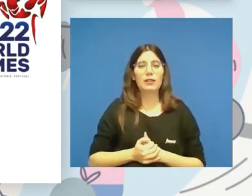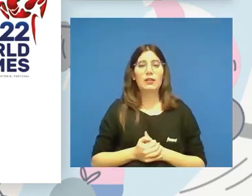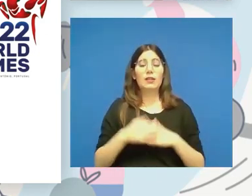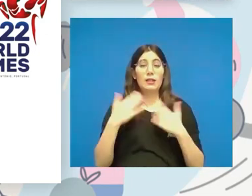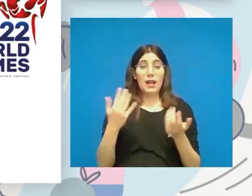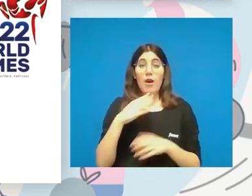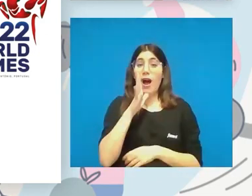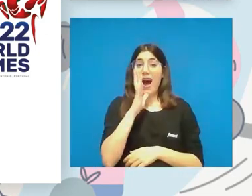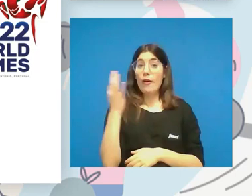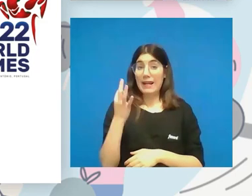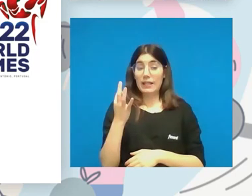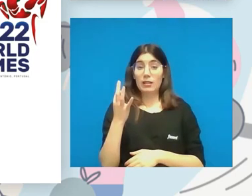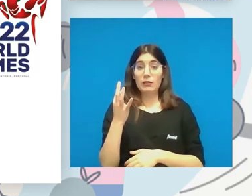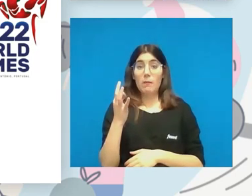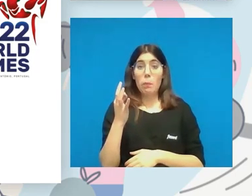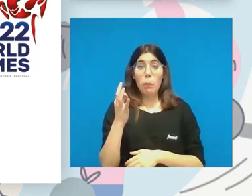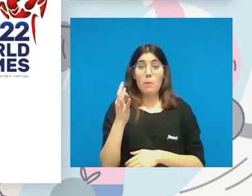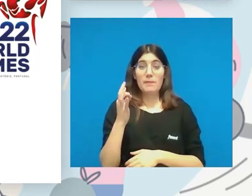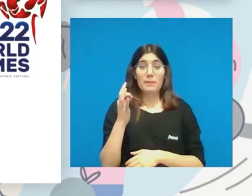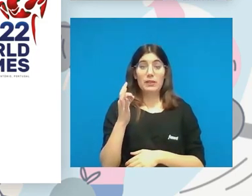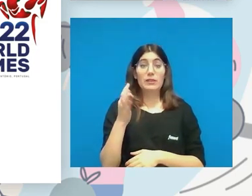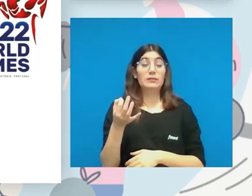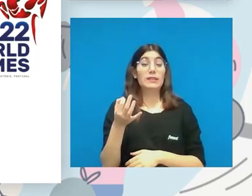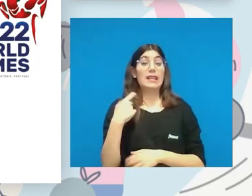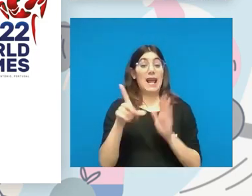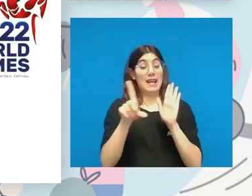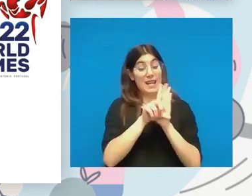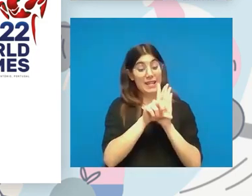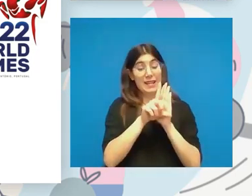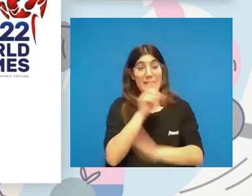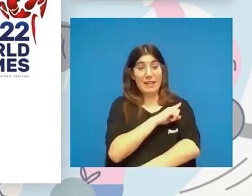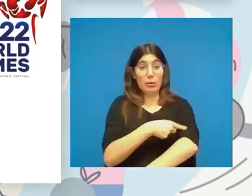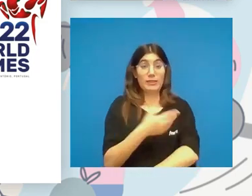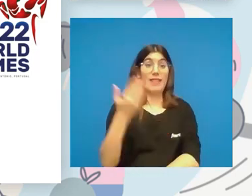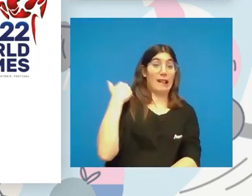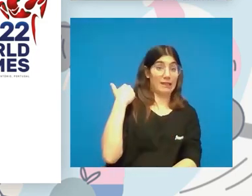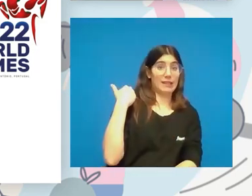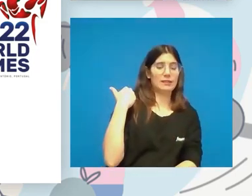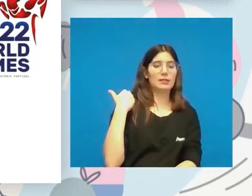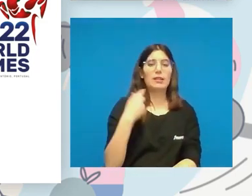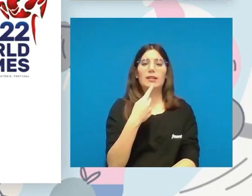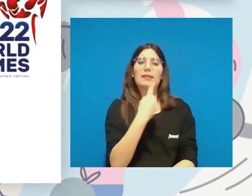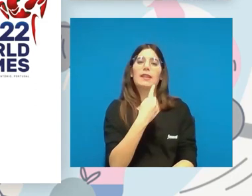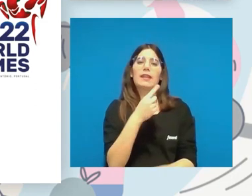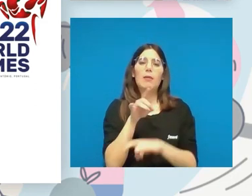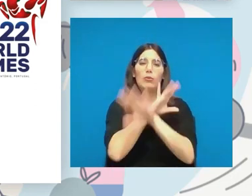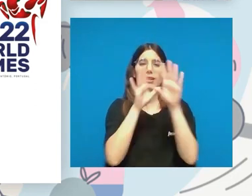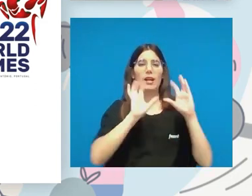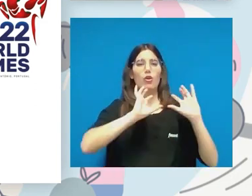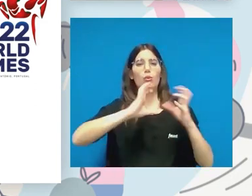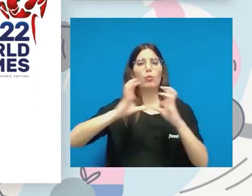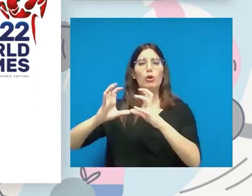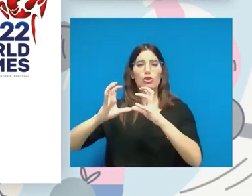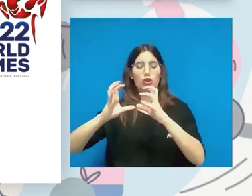encontramos de que venimos. La ley del deporte anterior identificaba muy bien cuáles eran los grupos de discapacidad que teníamos.